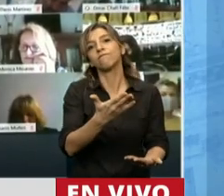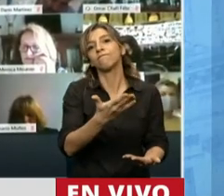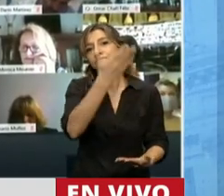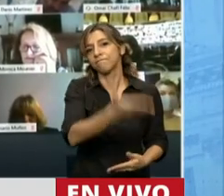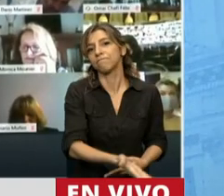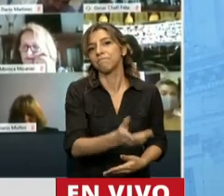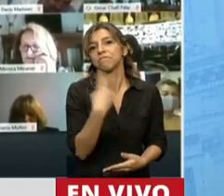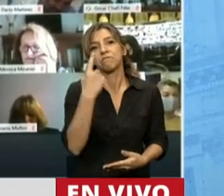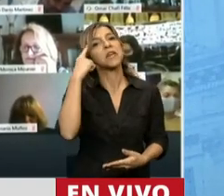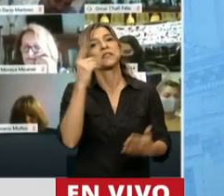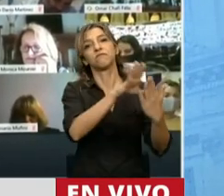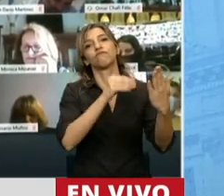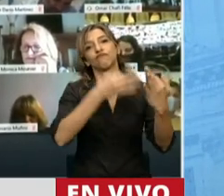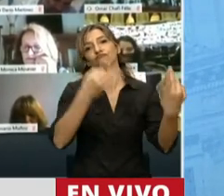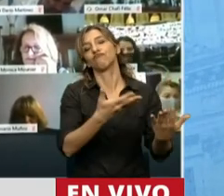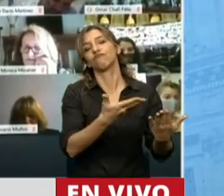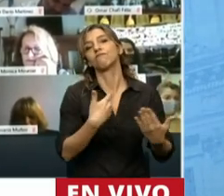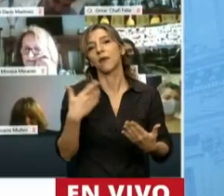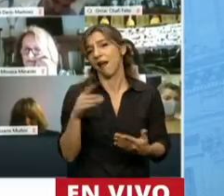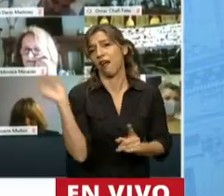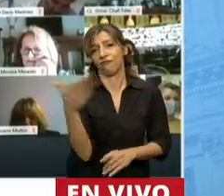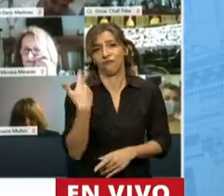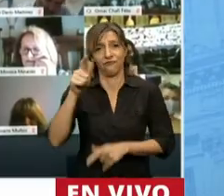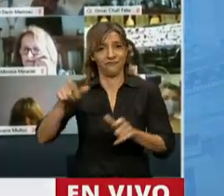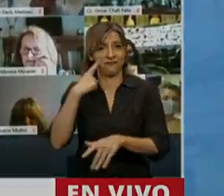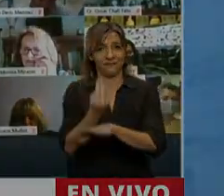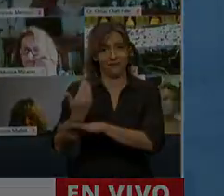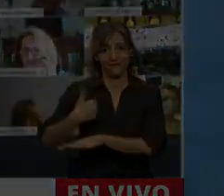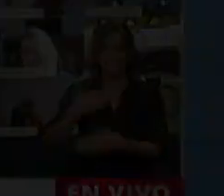referencia para todos los argentinos y argentinas. Muchas gracias, señor presidente. Gracias, diputado.